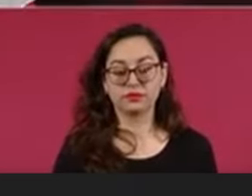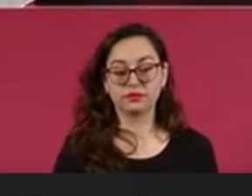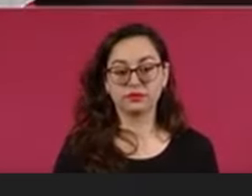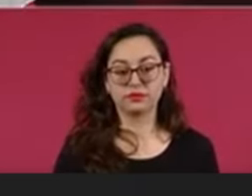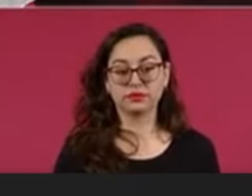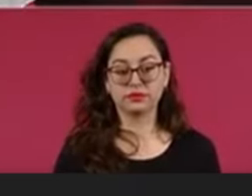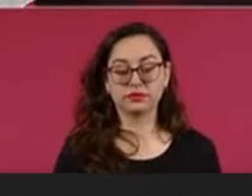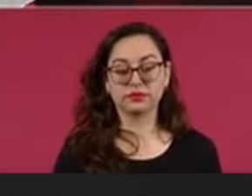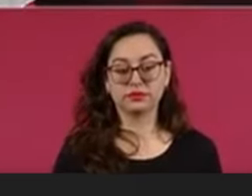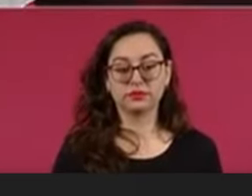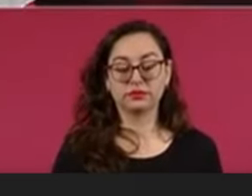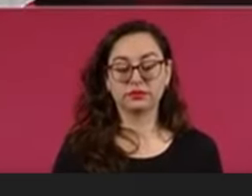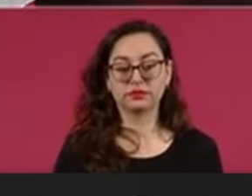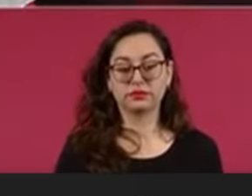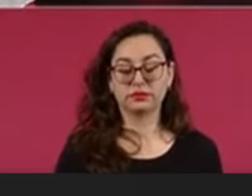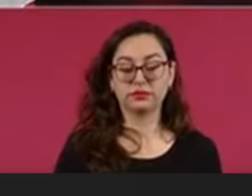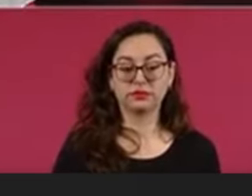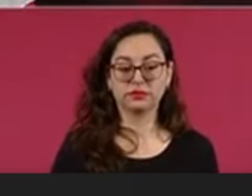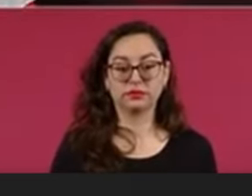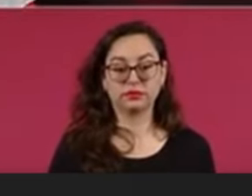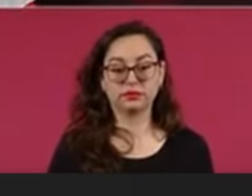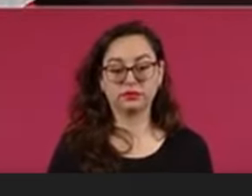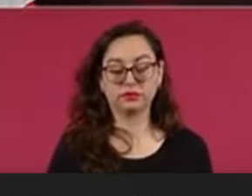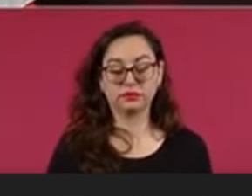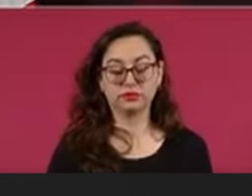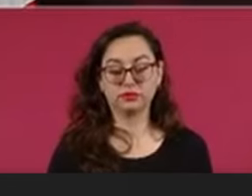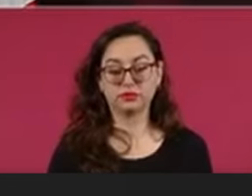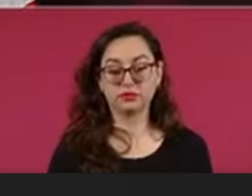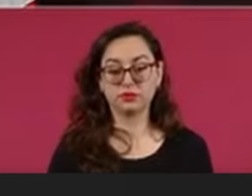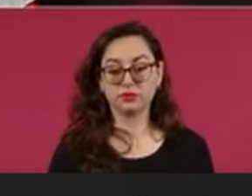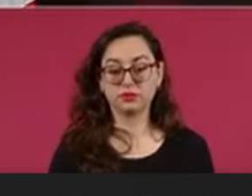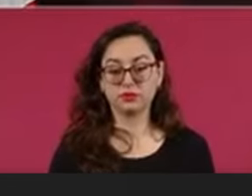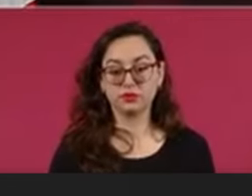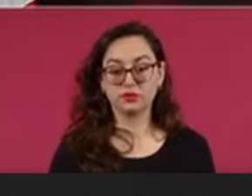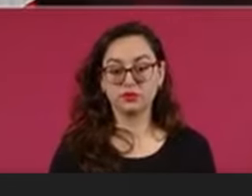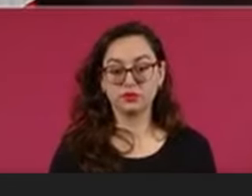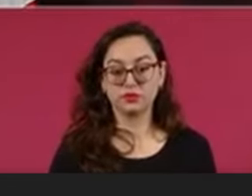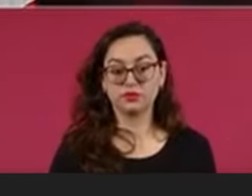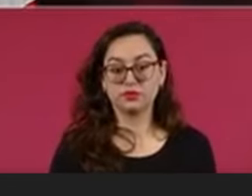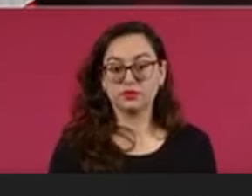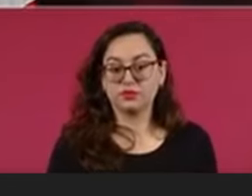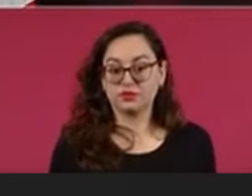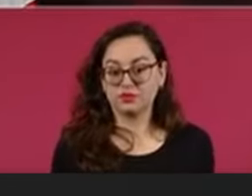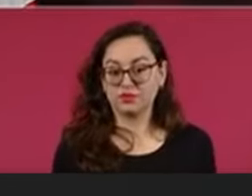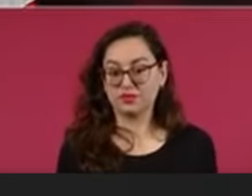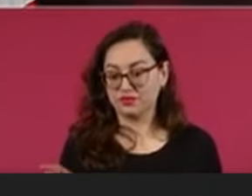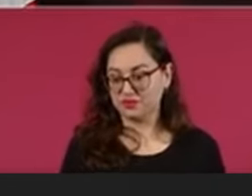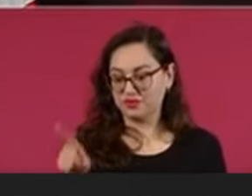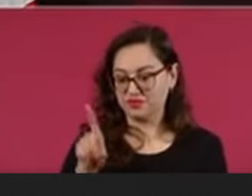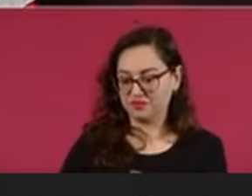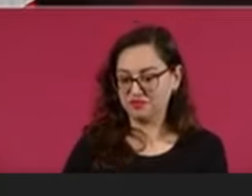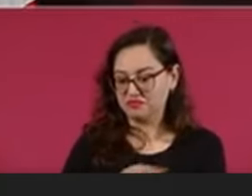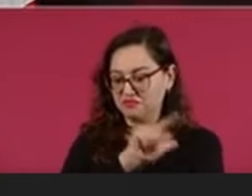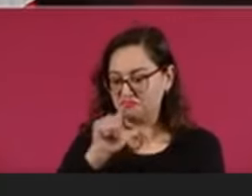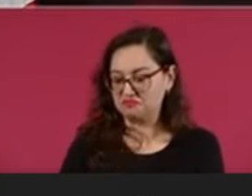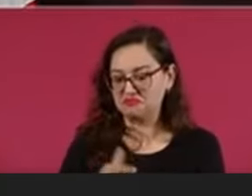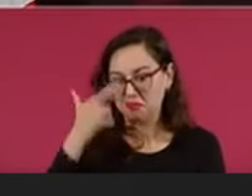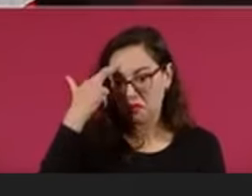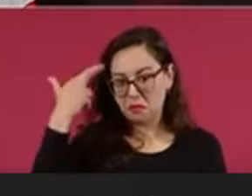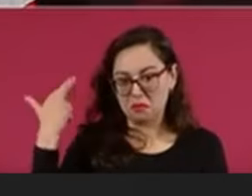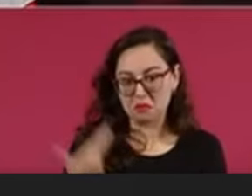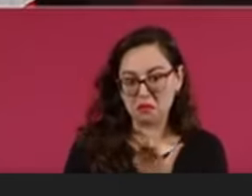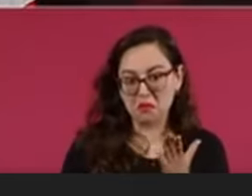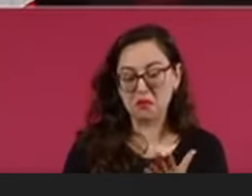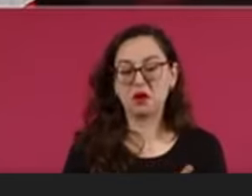violando todas las leyes, hablando